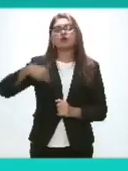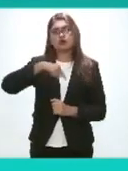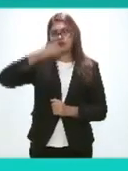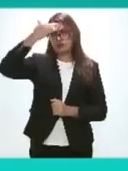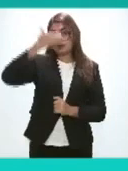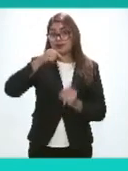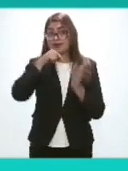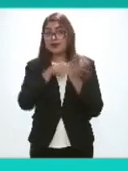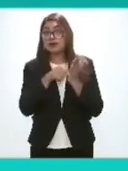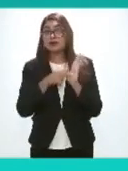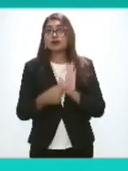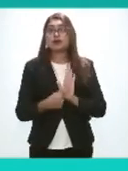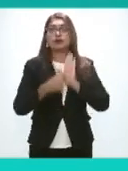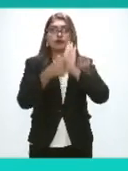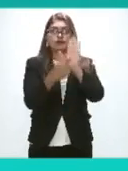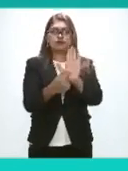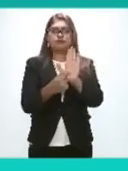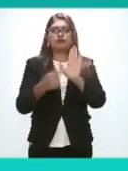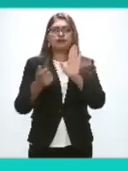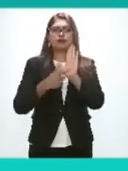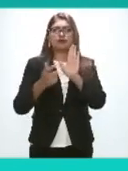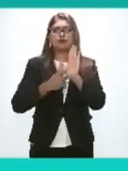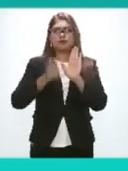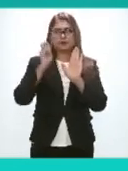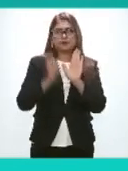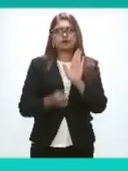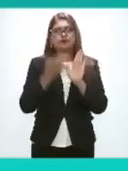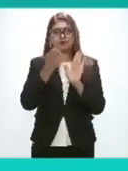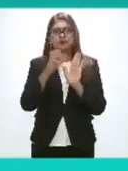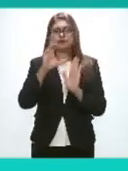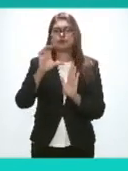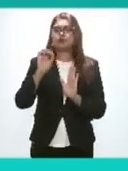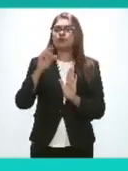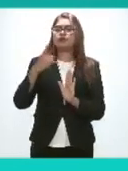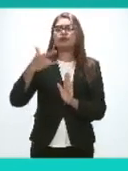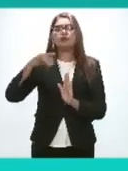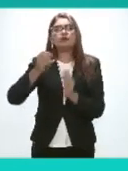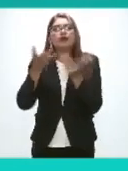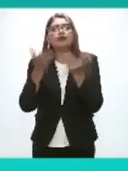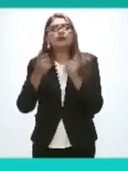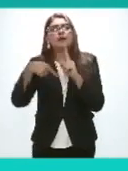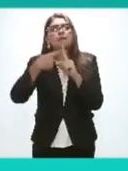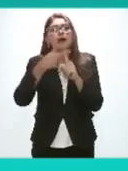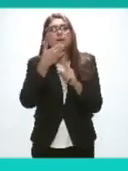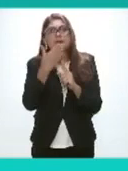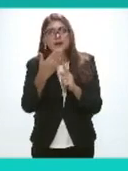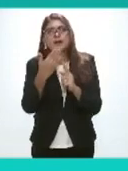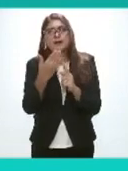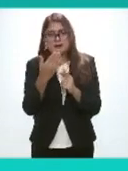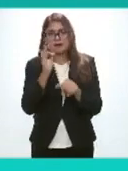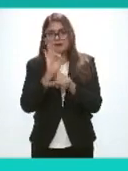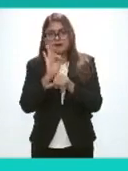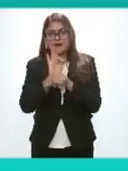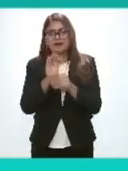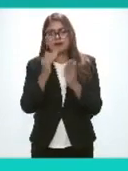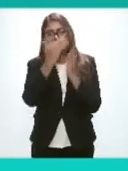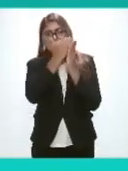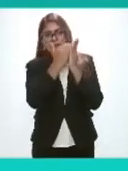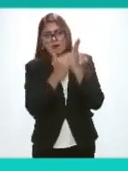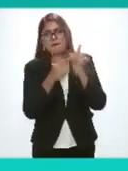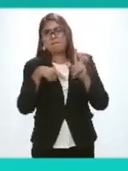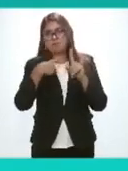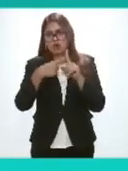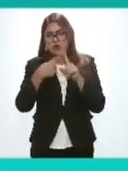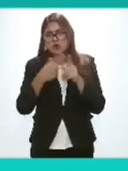este documento que estamos presentando es únicamente un código de buenas prácticas que significa el que sea un código de buenas